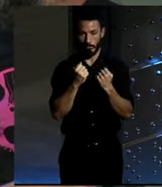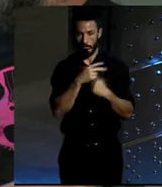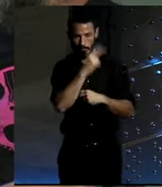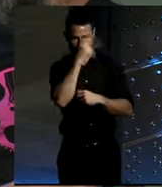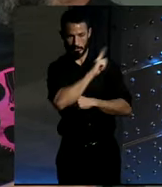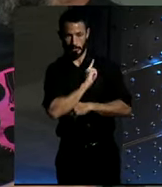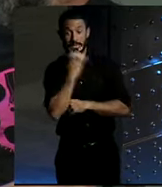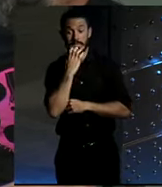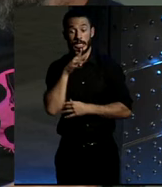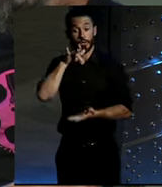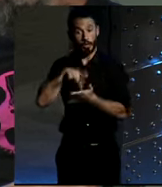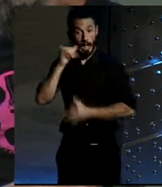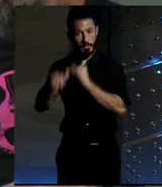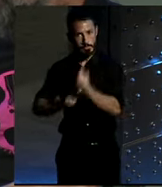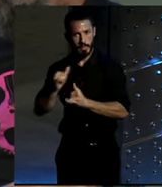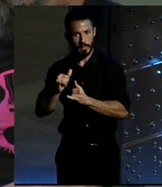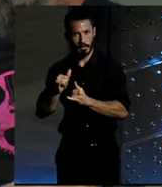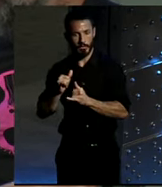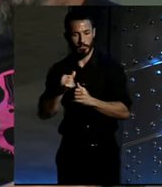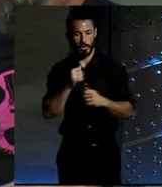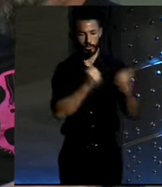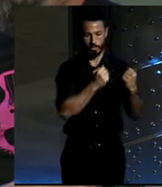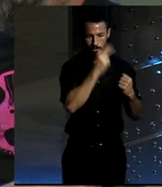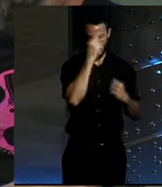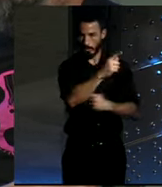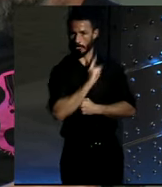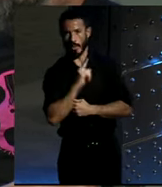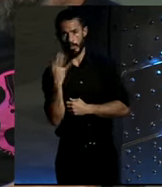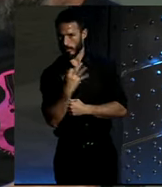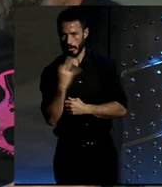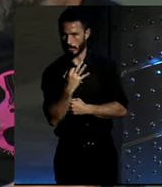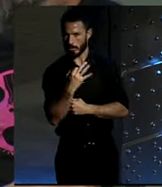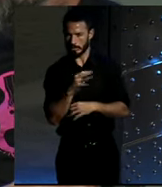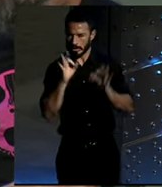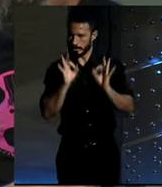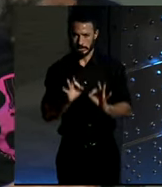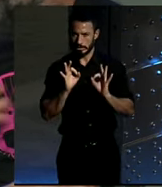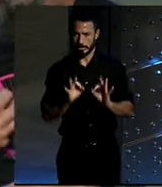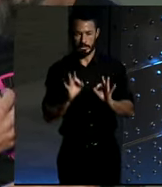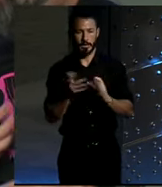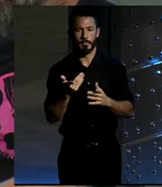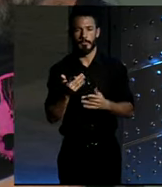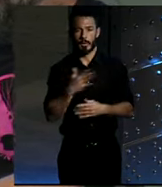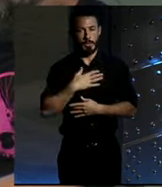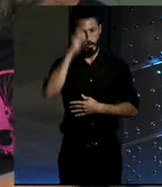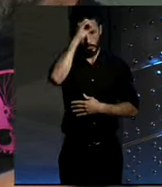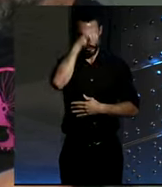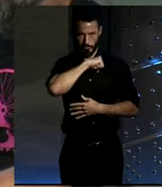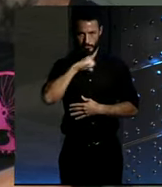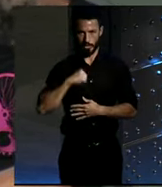coche que es más pesado y más peligroso nos respete. Es una, yo creo que no hacen falta, es mi opinión personal,